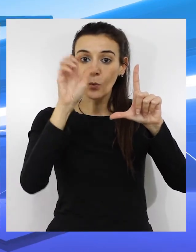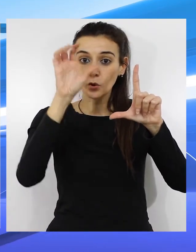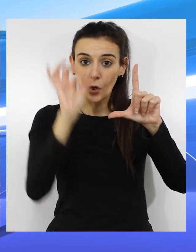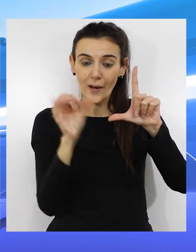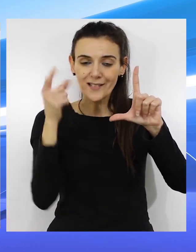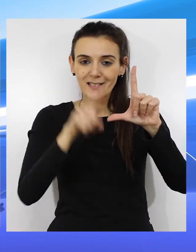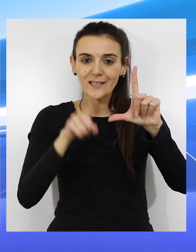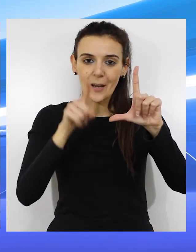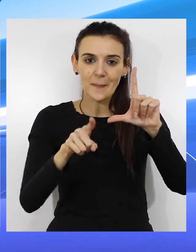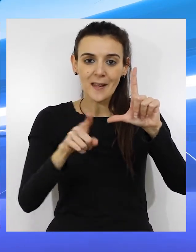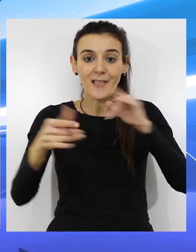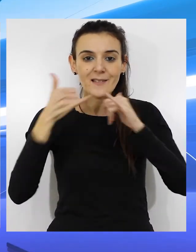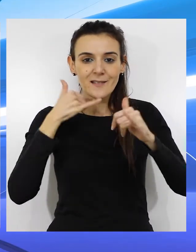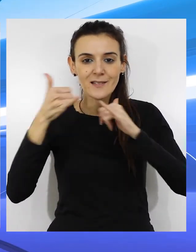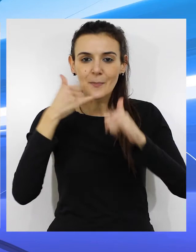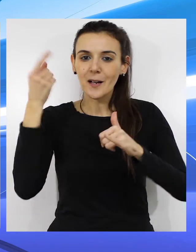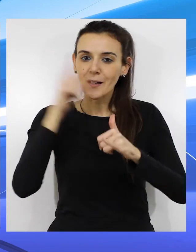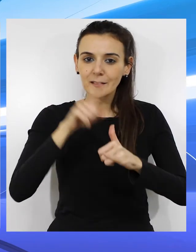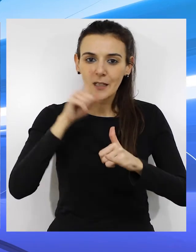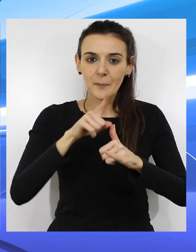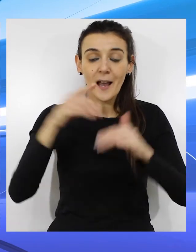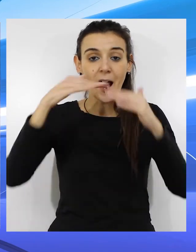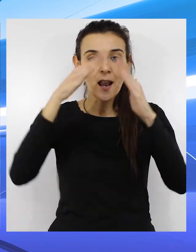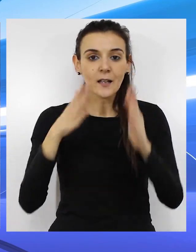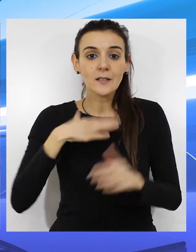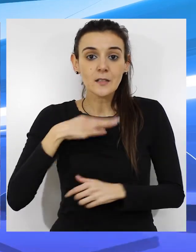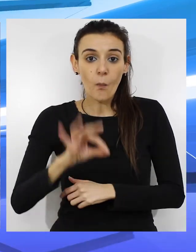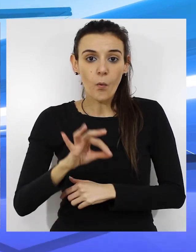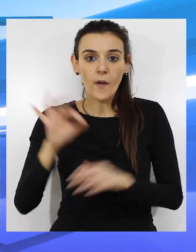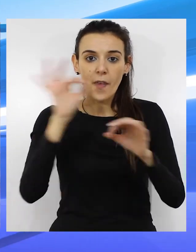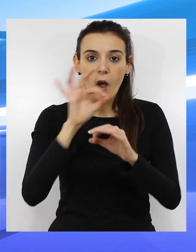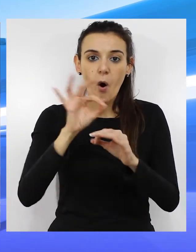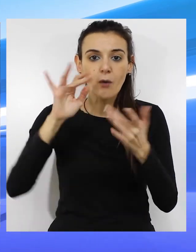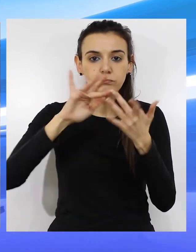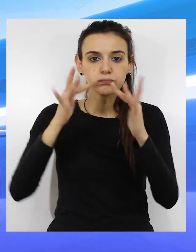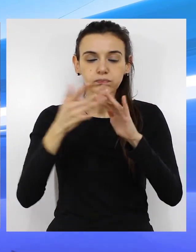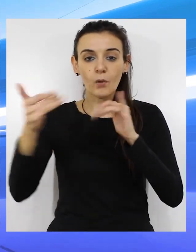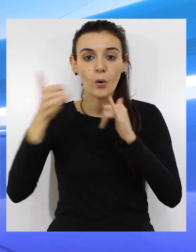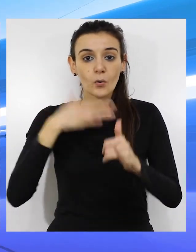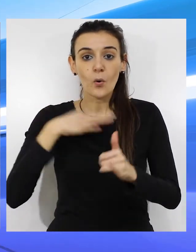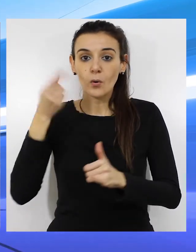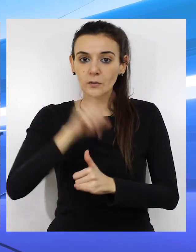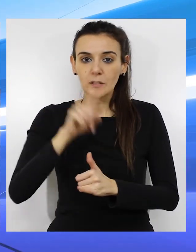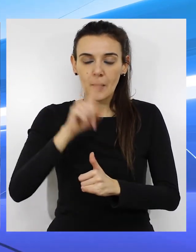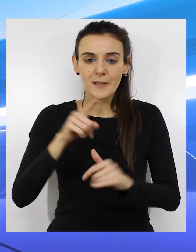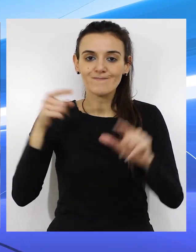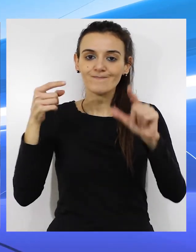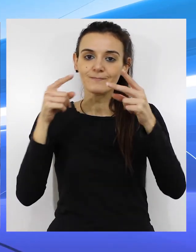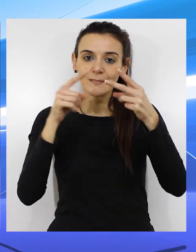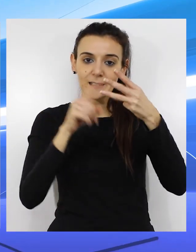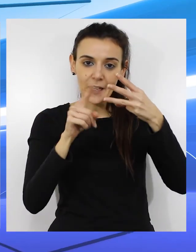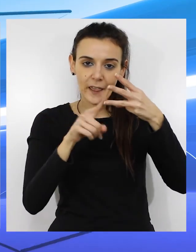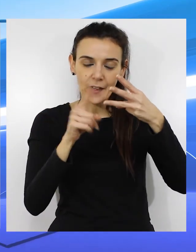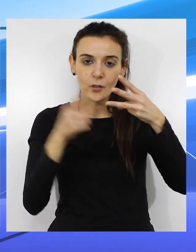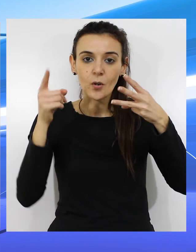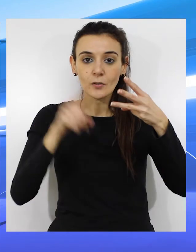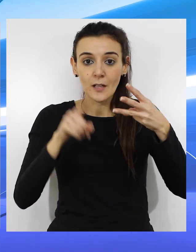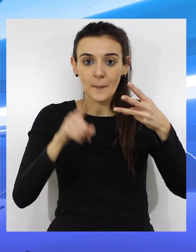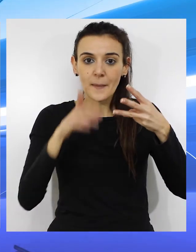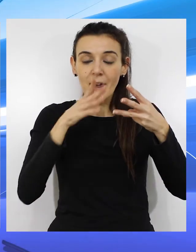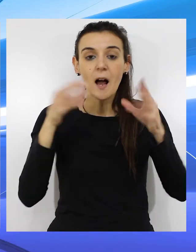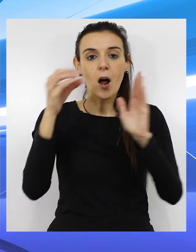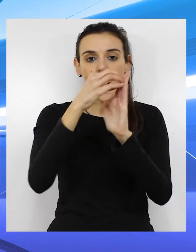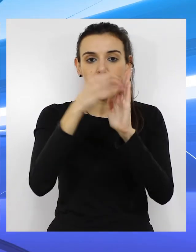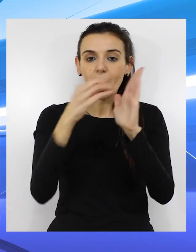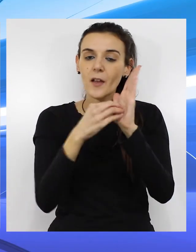además está realizando llamadas telefónicas al domicilio o al teléfono de contacto que tienen como referencia. Tanto en la